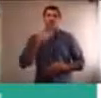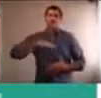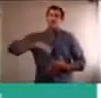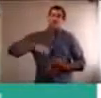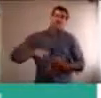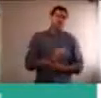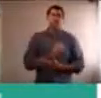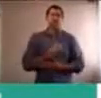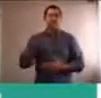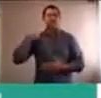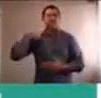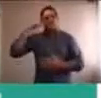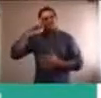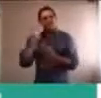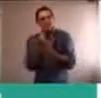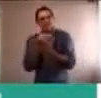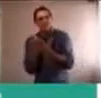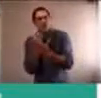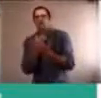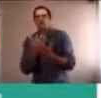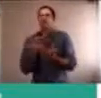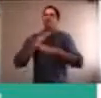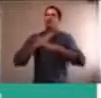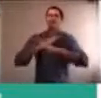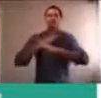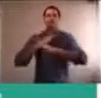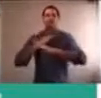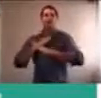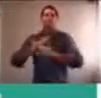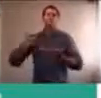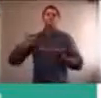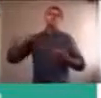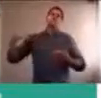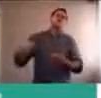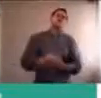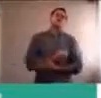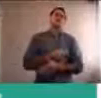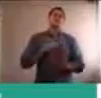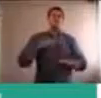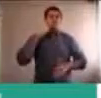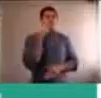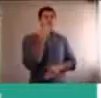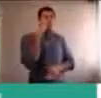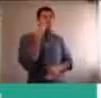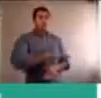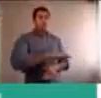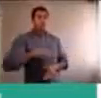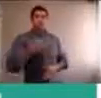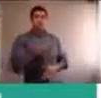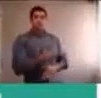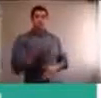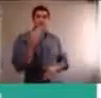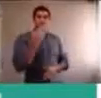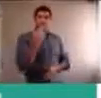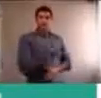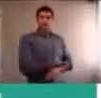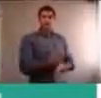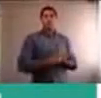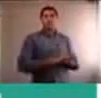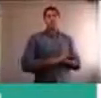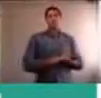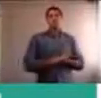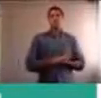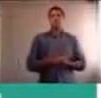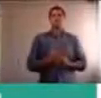lo que teníamos planeado, a los chicos también, y pensamos, no sé, por ejemplo, en los chicos, la mía, como decía Barbie,